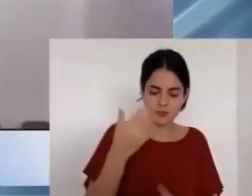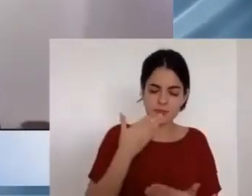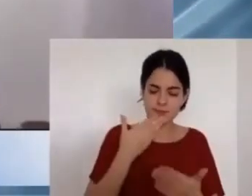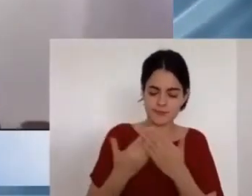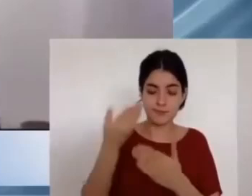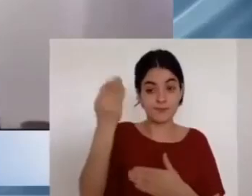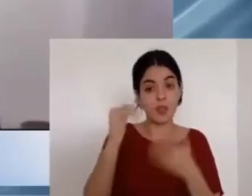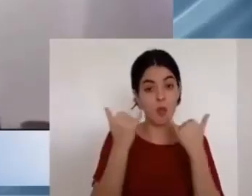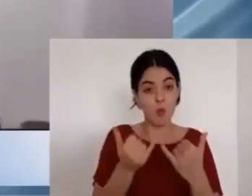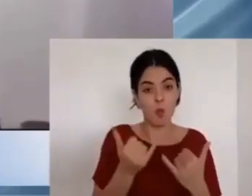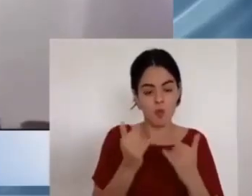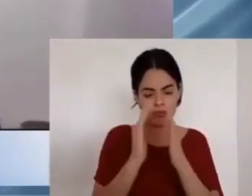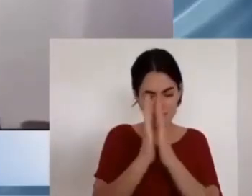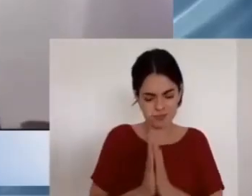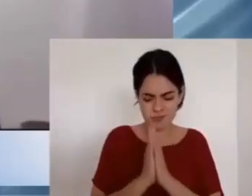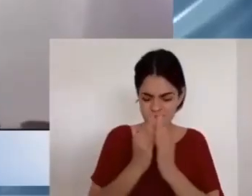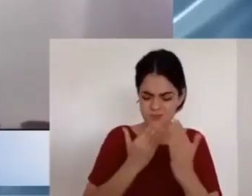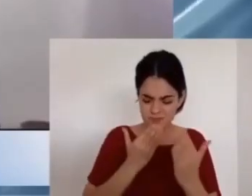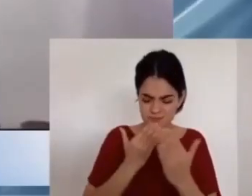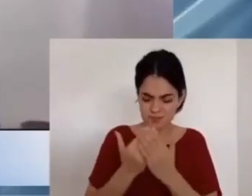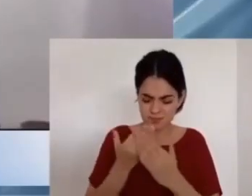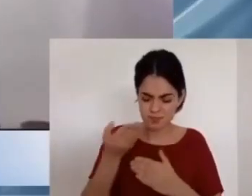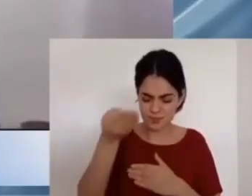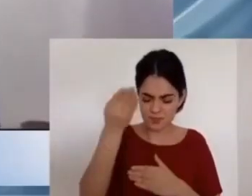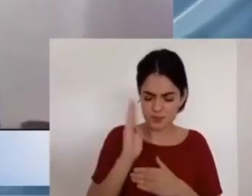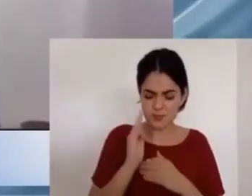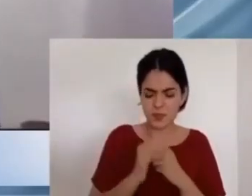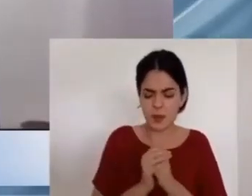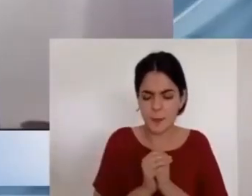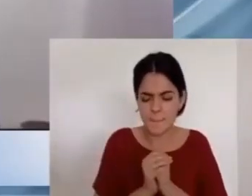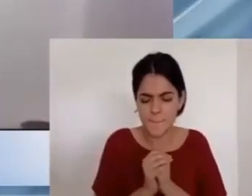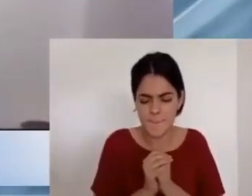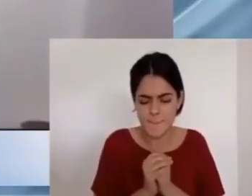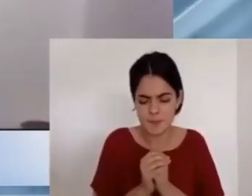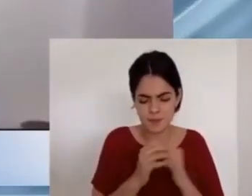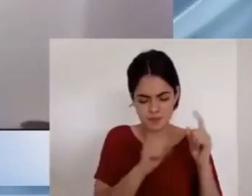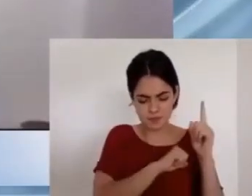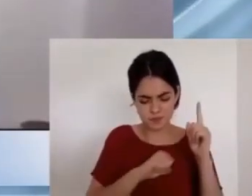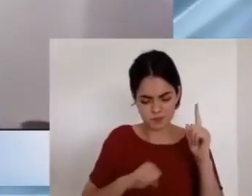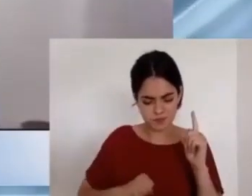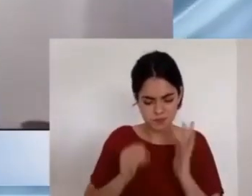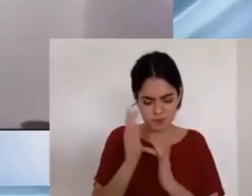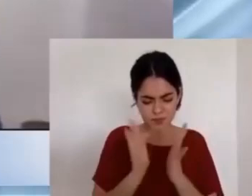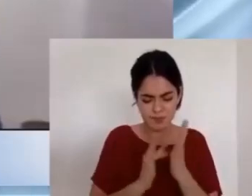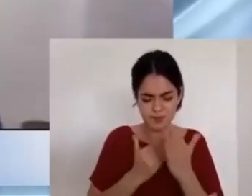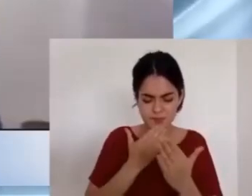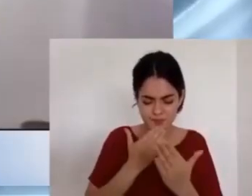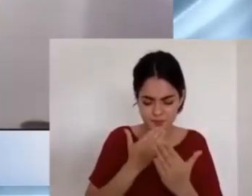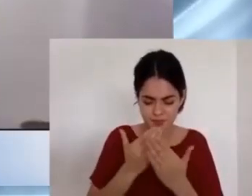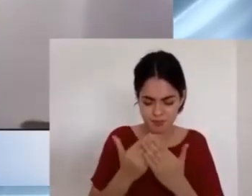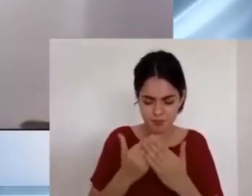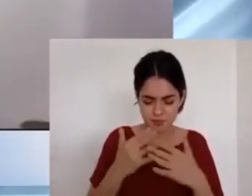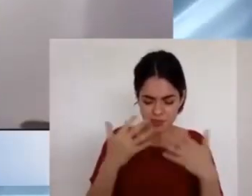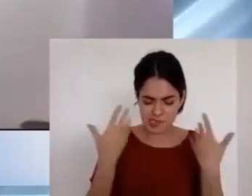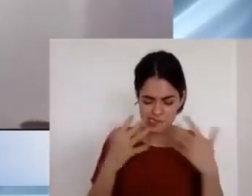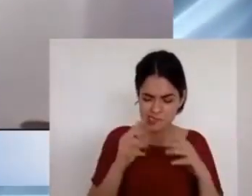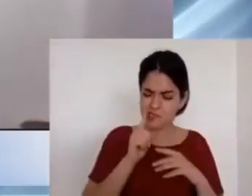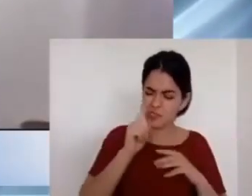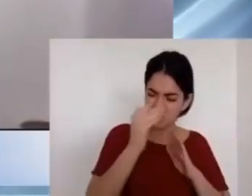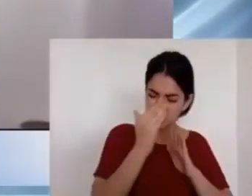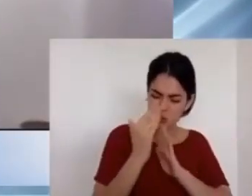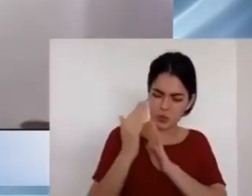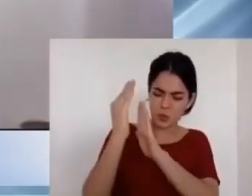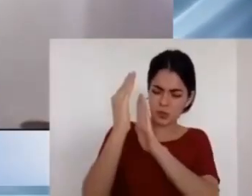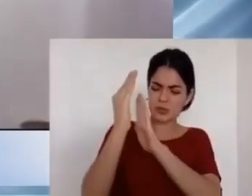esta hora. En hora, honramos en primer lugar tu presencia en cada sitio donde nos